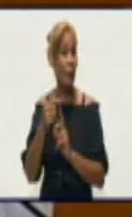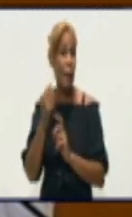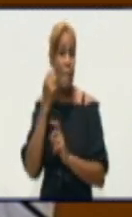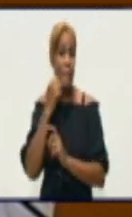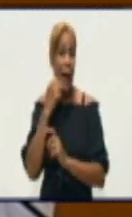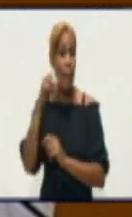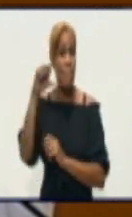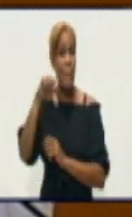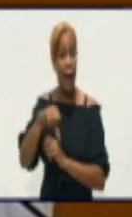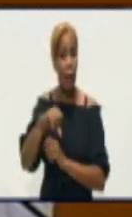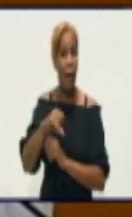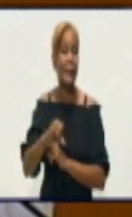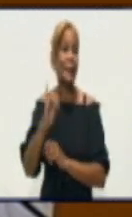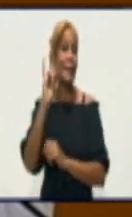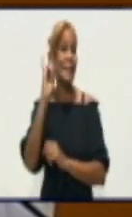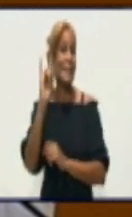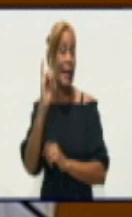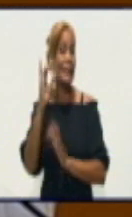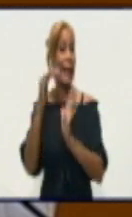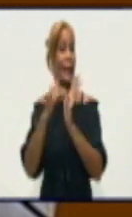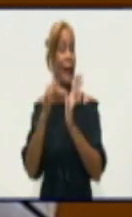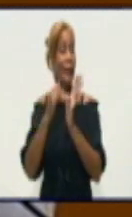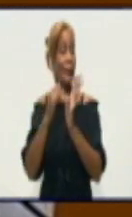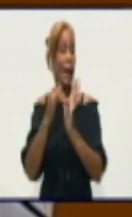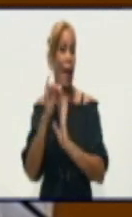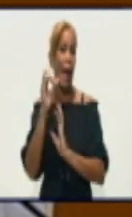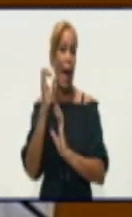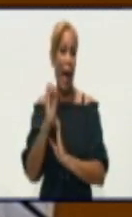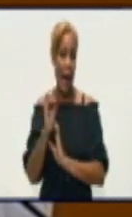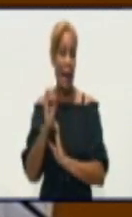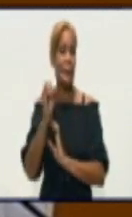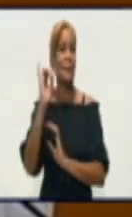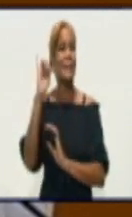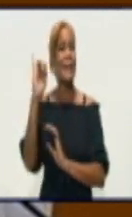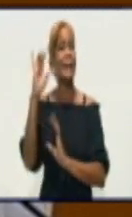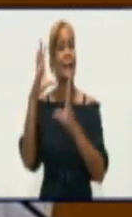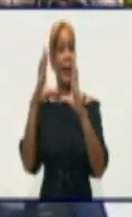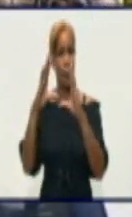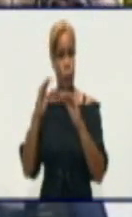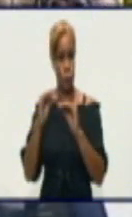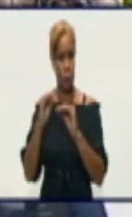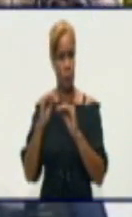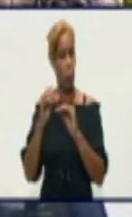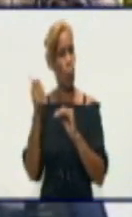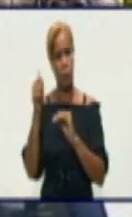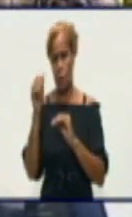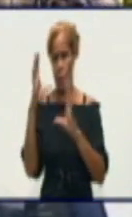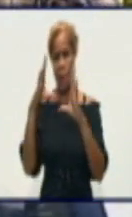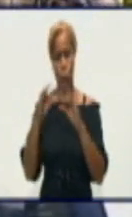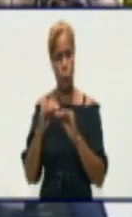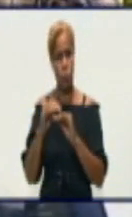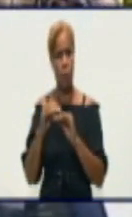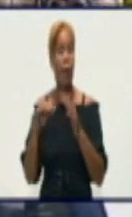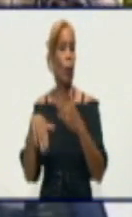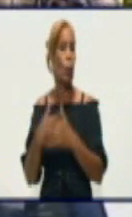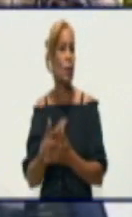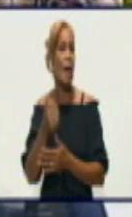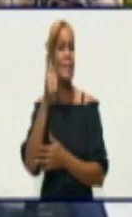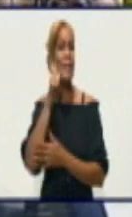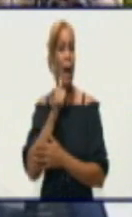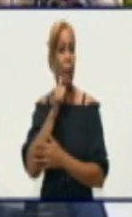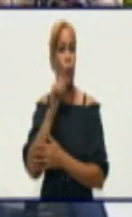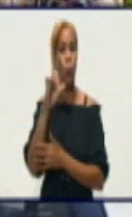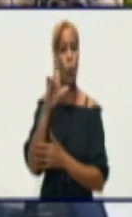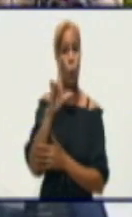entre las 6 de la tarde y las 9 de la noche. En esos horarios, en los días sábados y lunes, y domingo y martes,